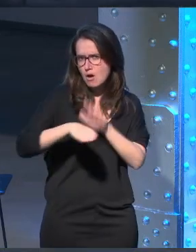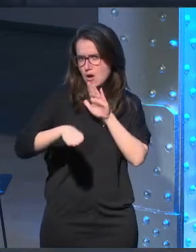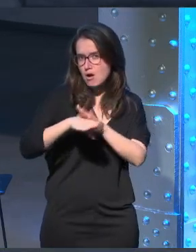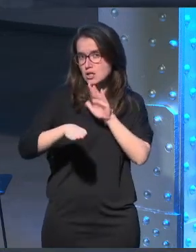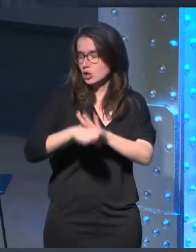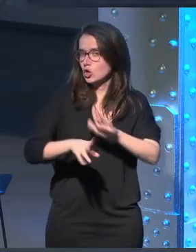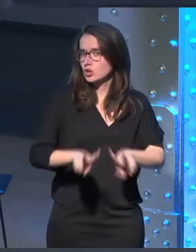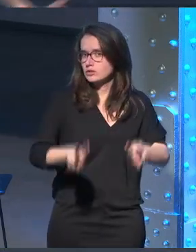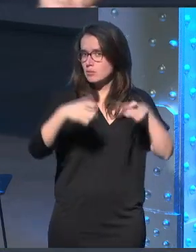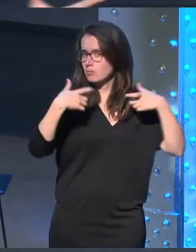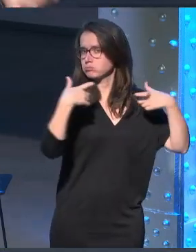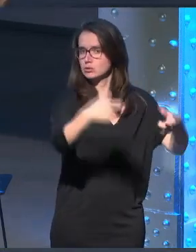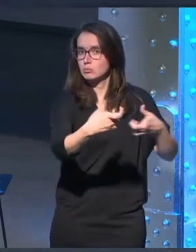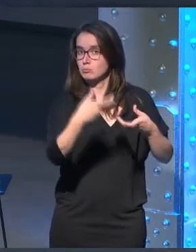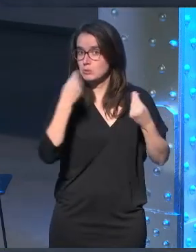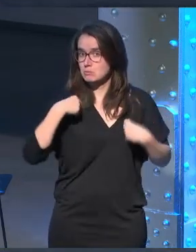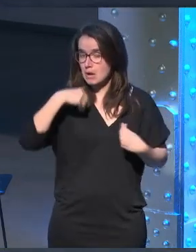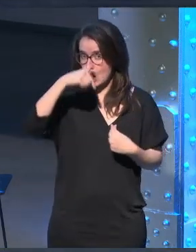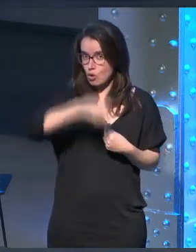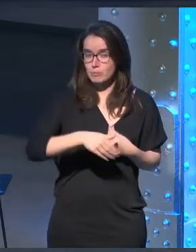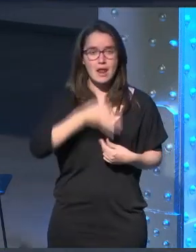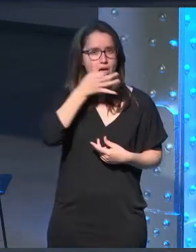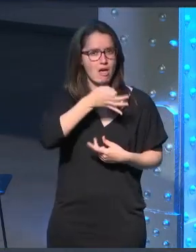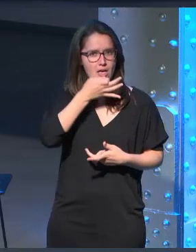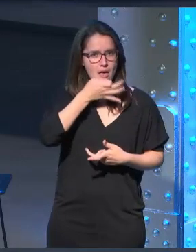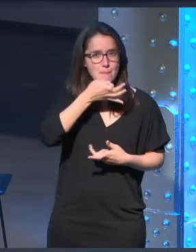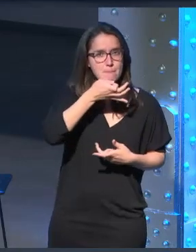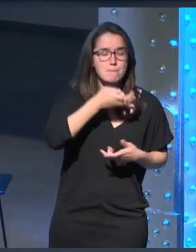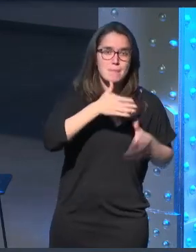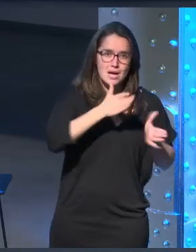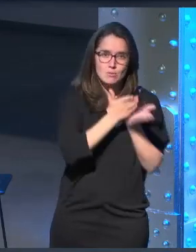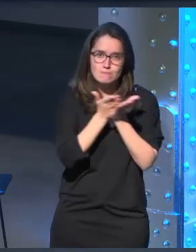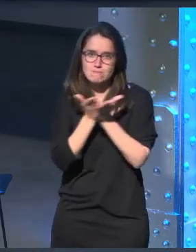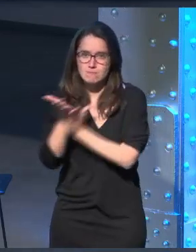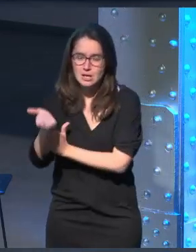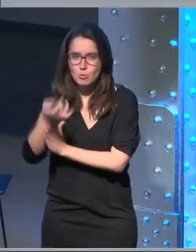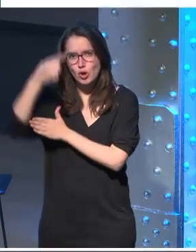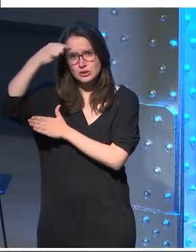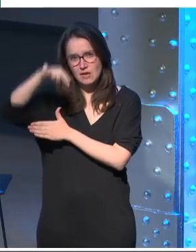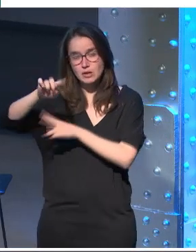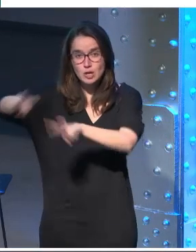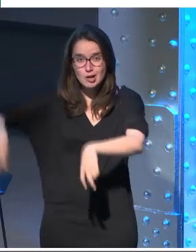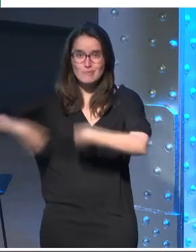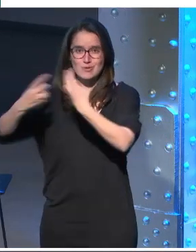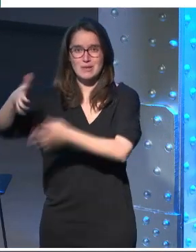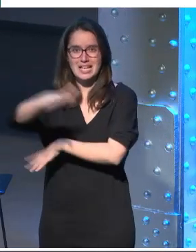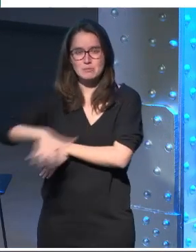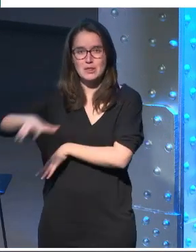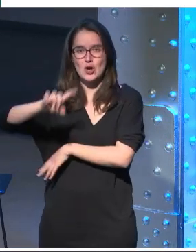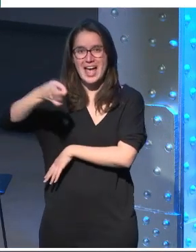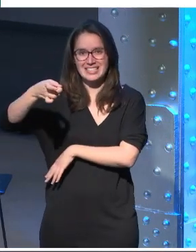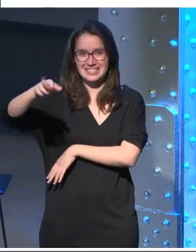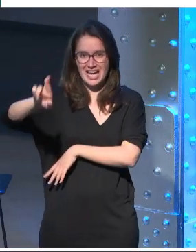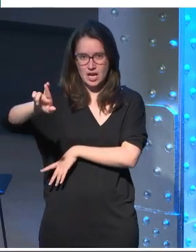con la parte como es esta hoy de hablar de ello pero como sabéis hemos renovado el espacio XR